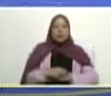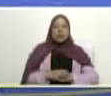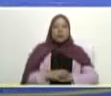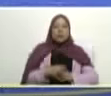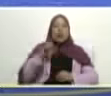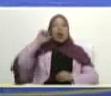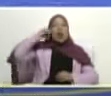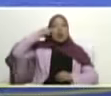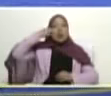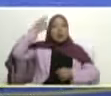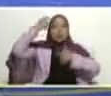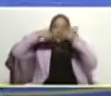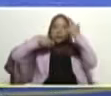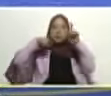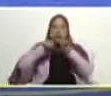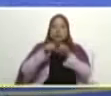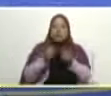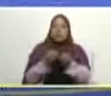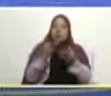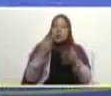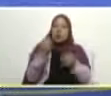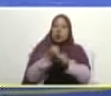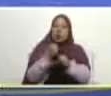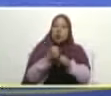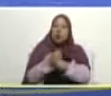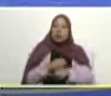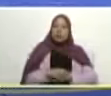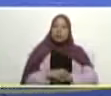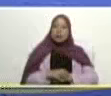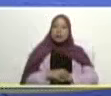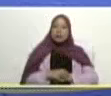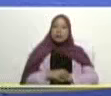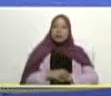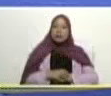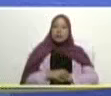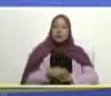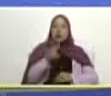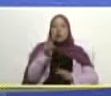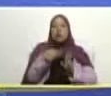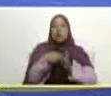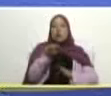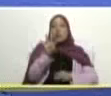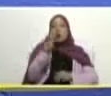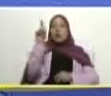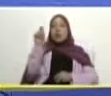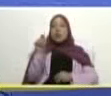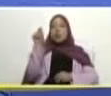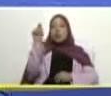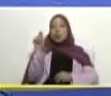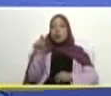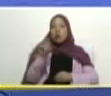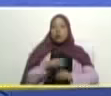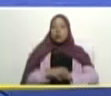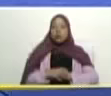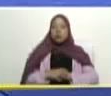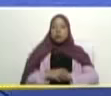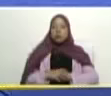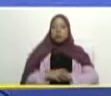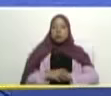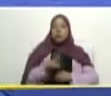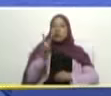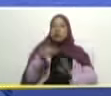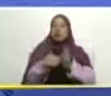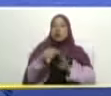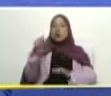recuerdo el comandante Chávez me mandó en varias oportunidades a portuguesa un tiempo 2004 yo era diputado 2010